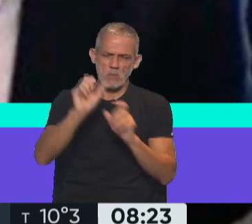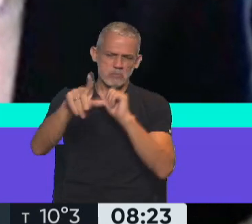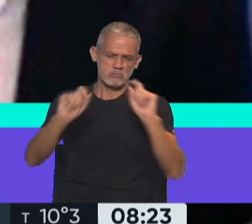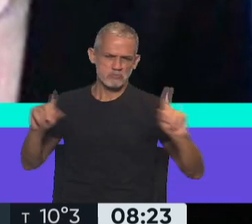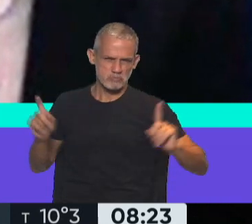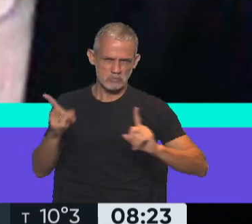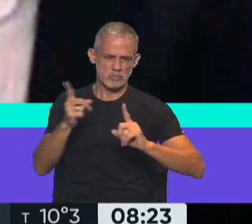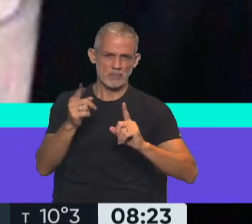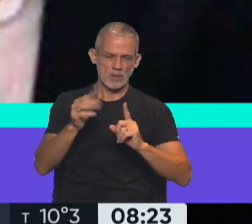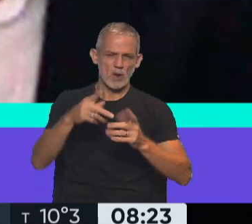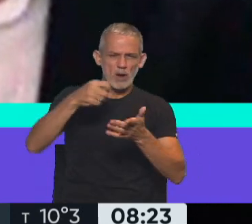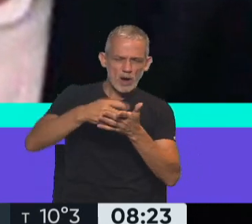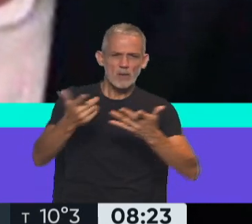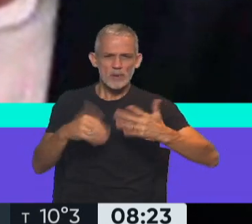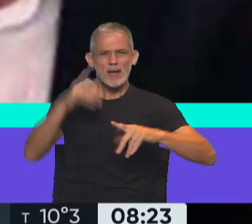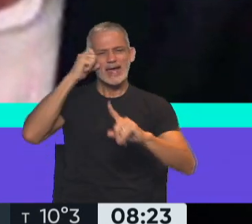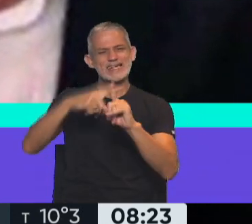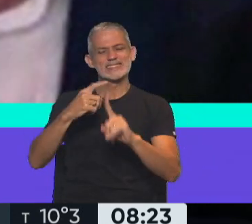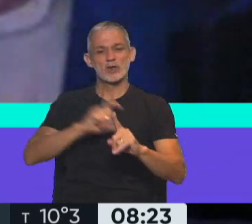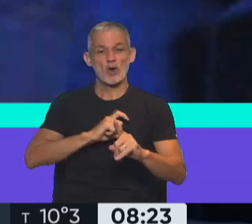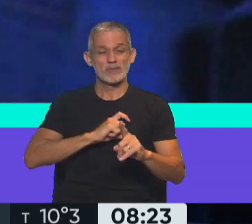través de excomisarios de la Vox,